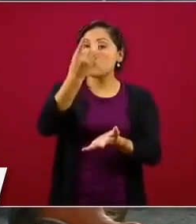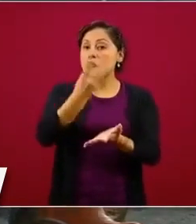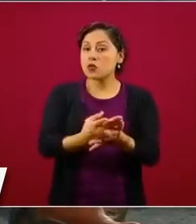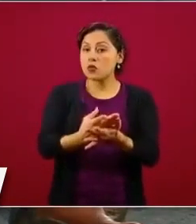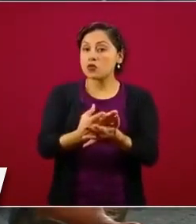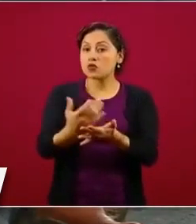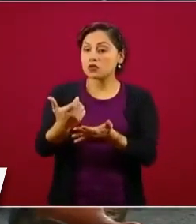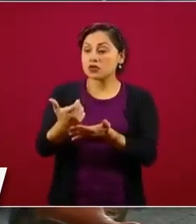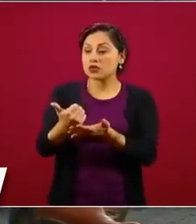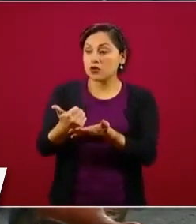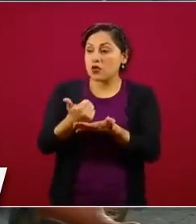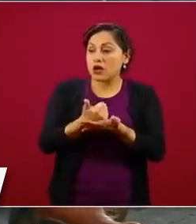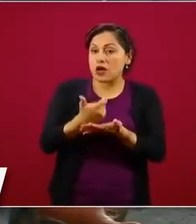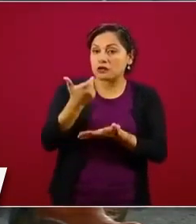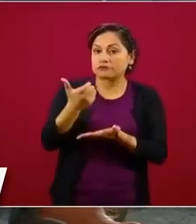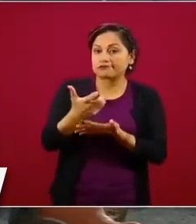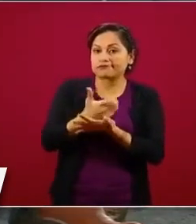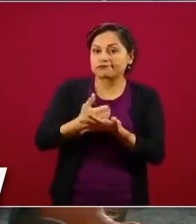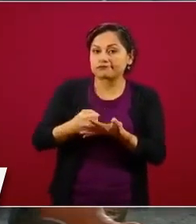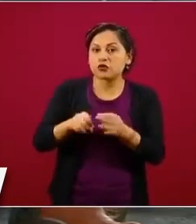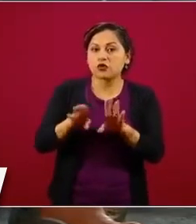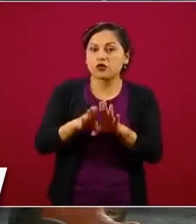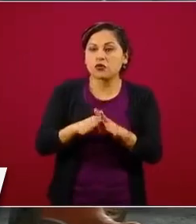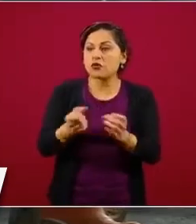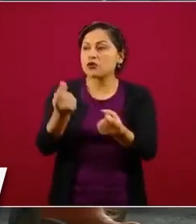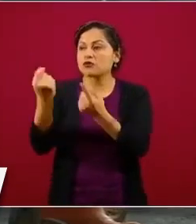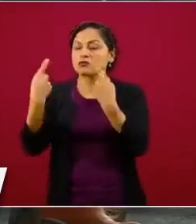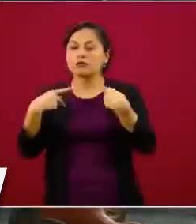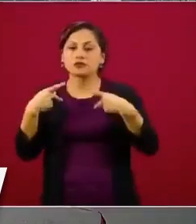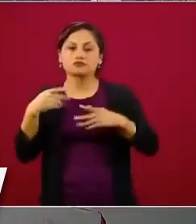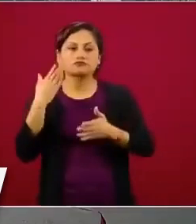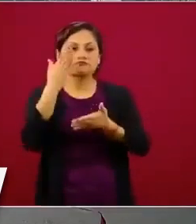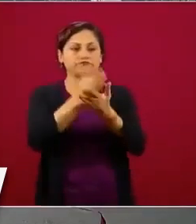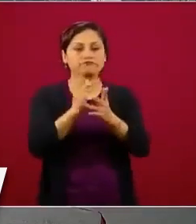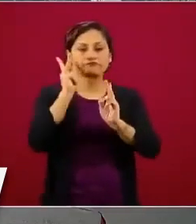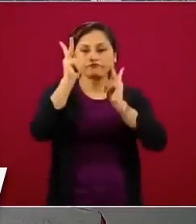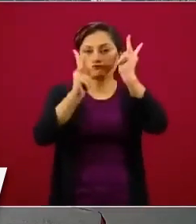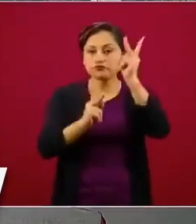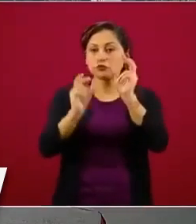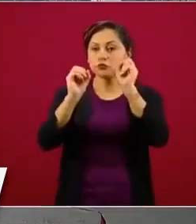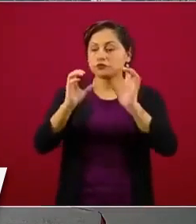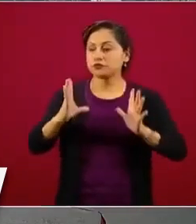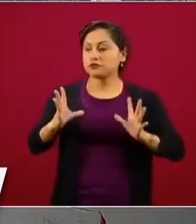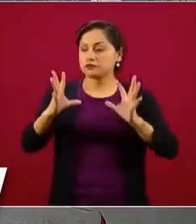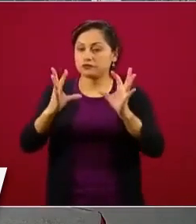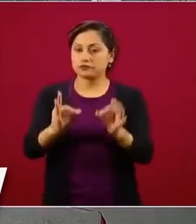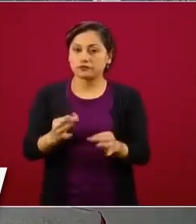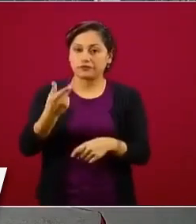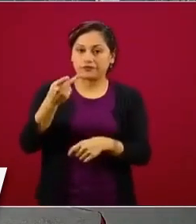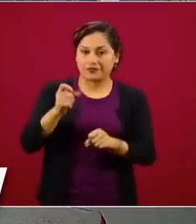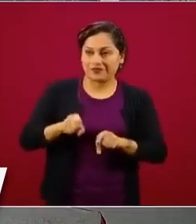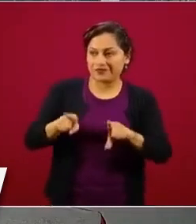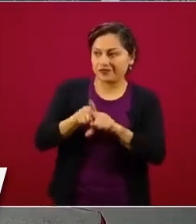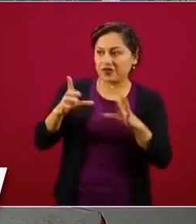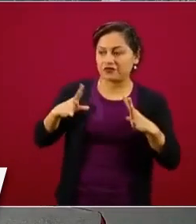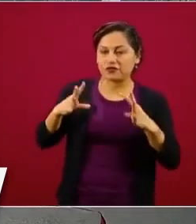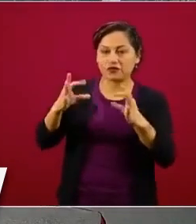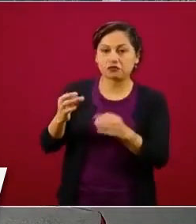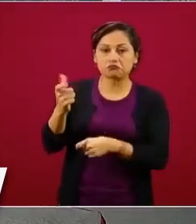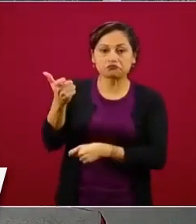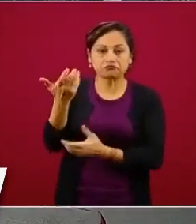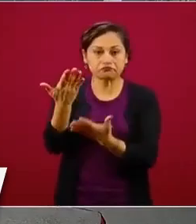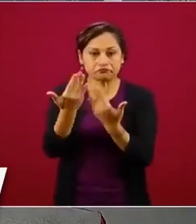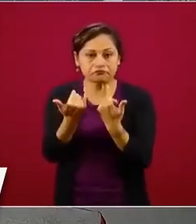asistencia de visitantes o algunos apoyos de parte de fundaciones que también se han quedado sin dinero. El gobierno de usted, ¿qué estaría